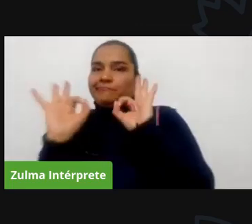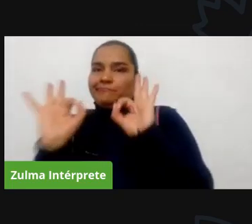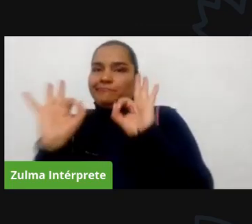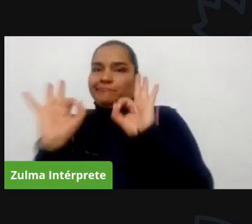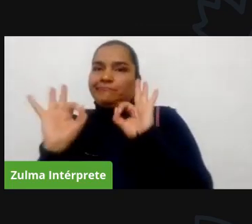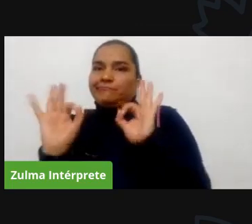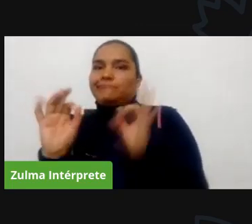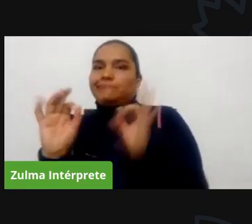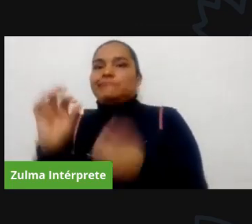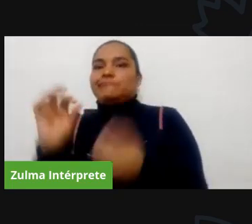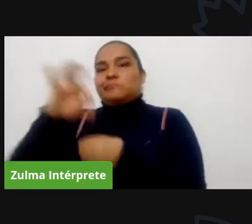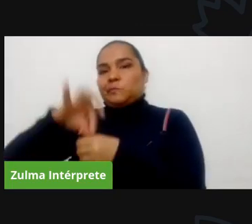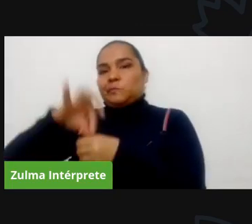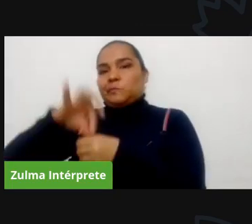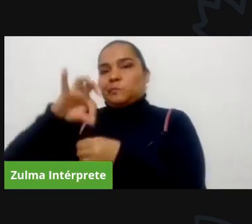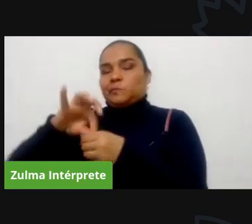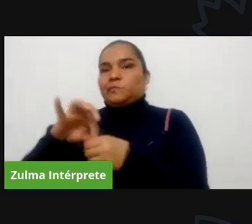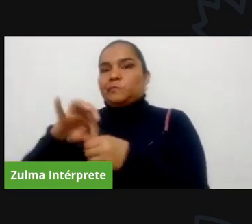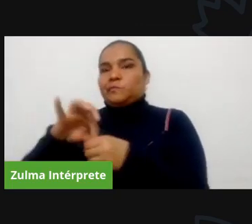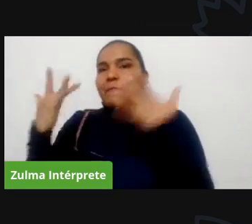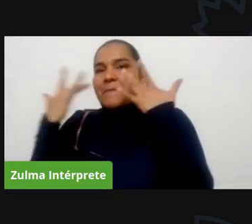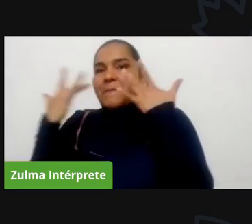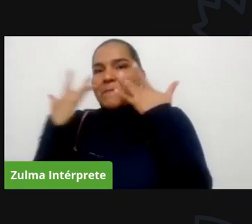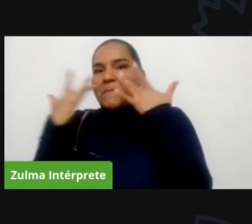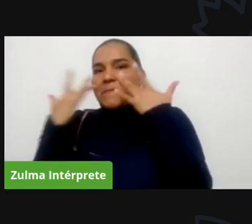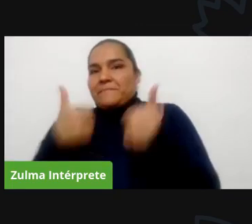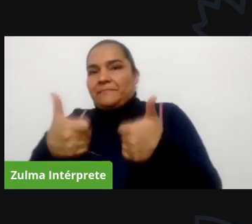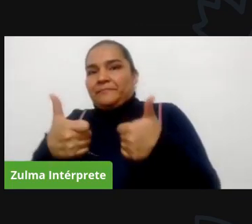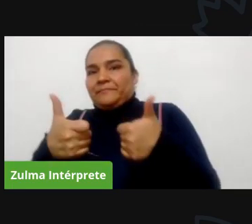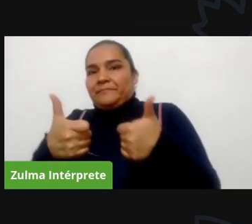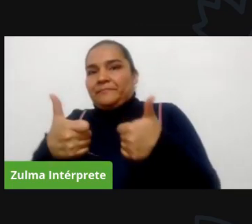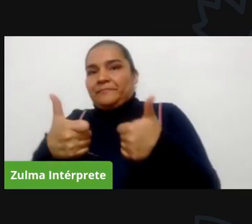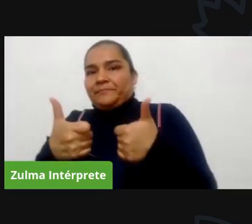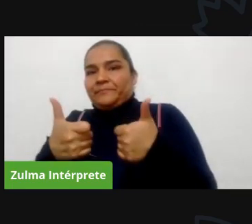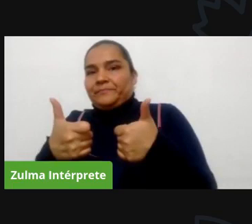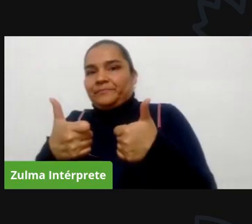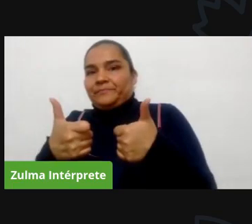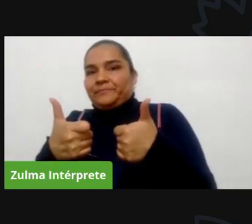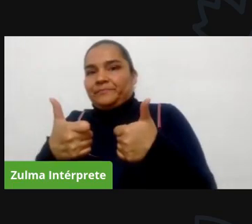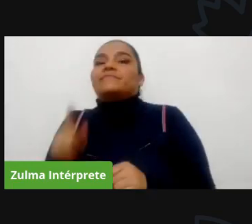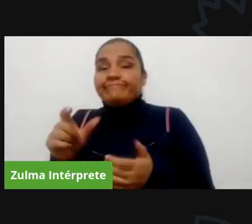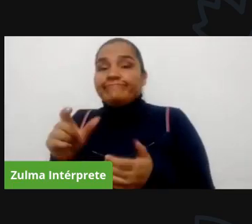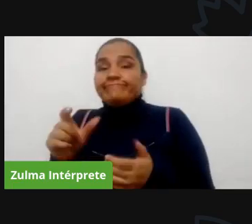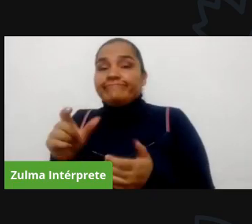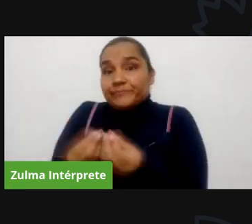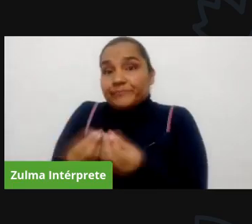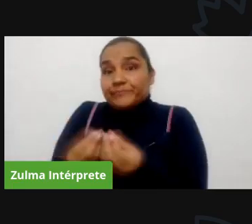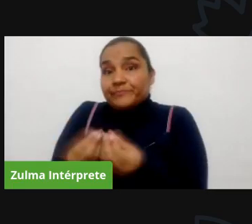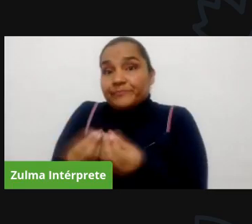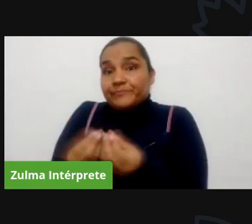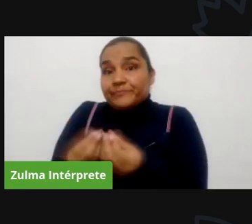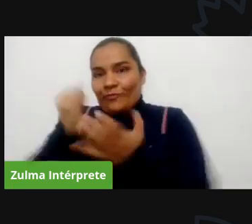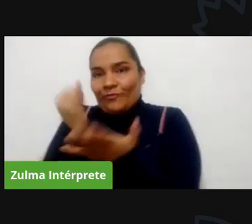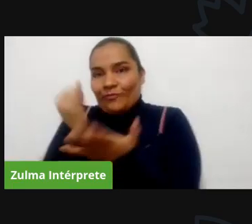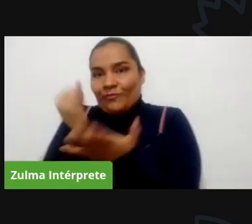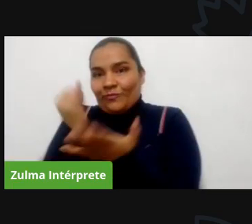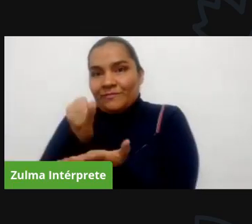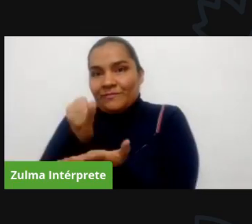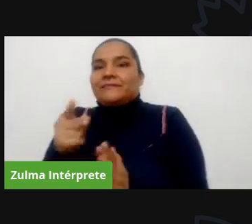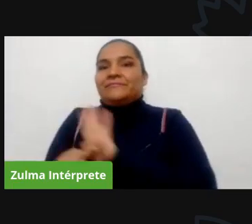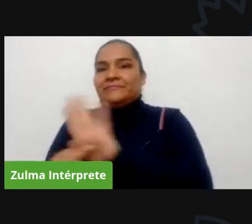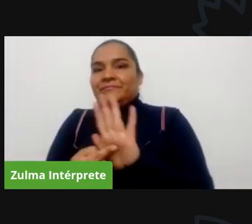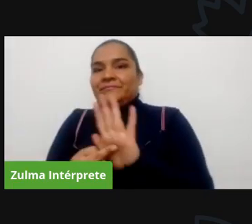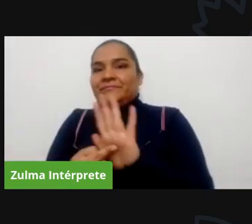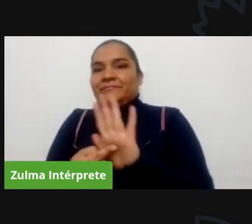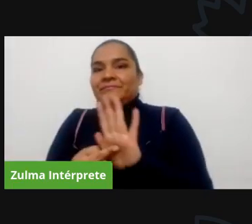propias juntas de acción comunal porque su ejercicio de representación va a ser de mucha mayor representatividad y de mucha mayor aceptación